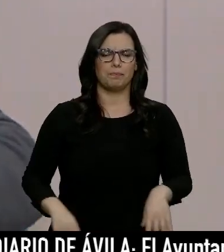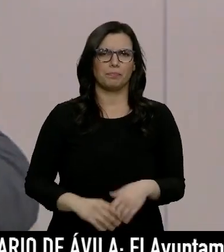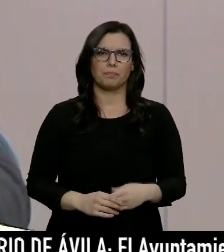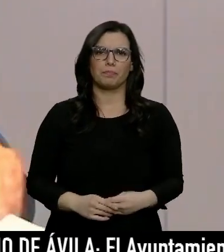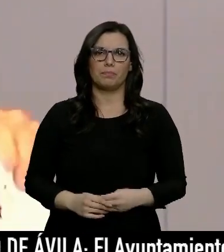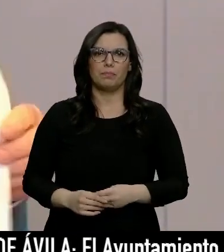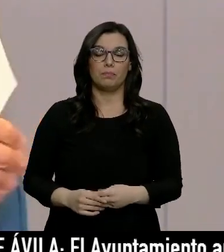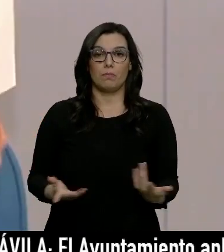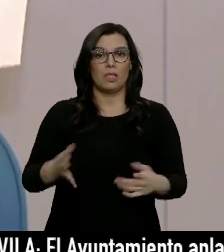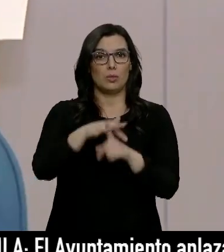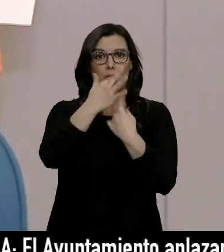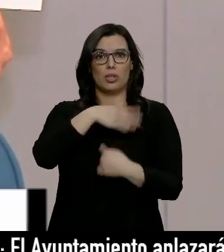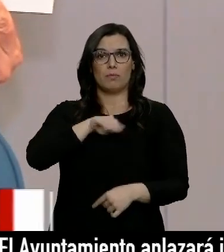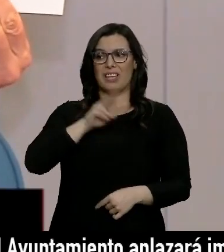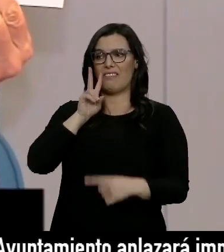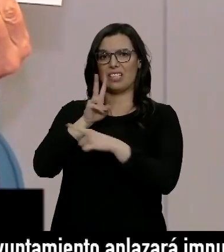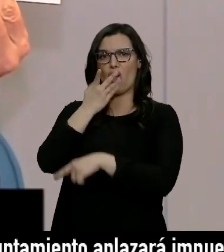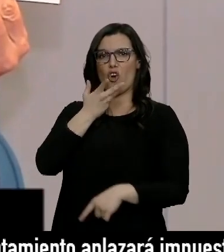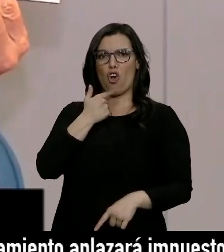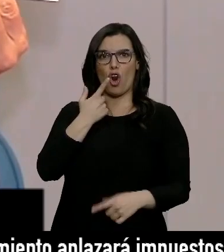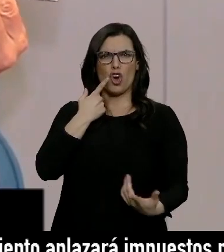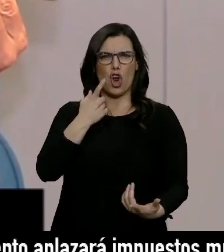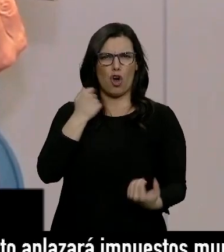La situación en España sigue siendo de este color.